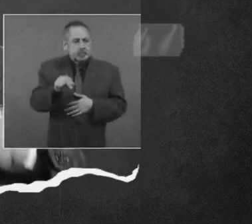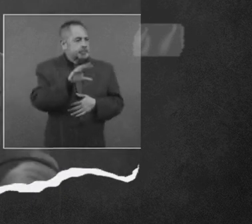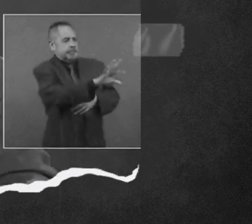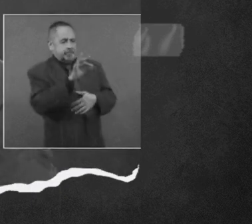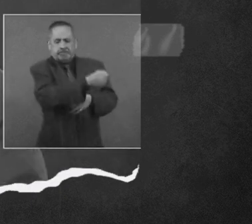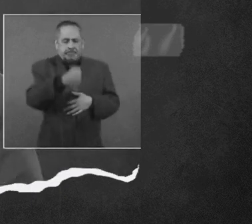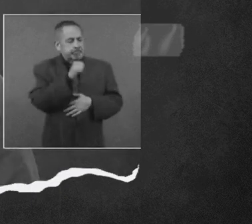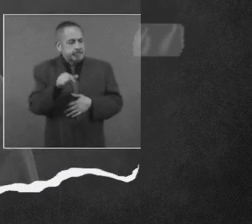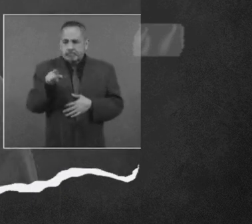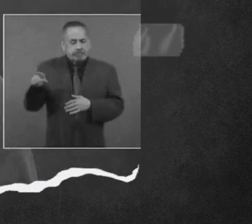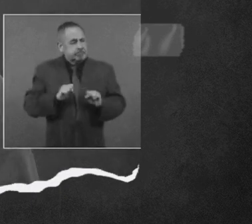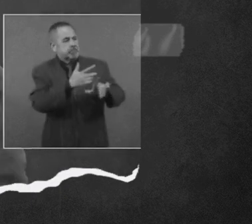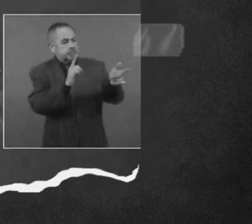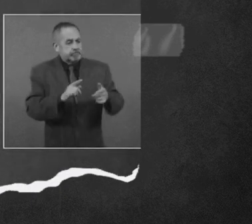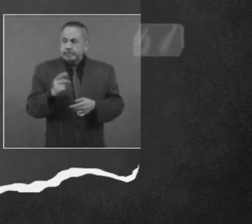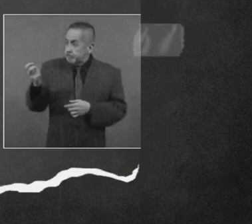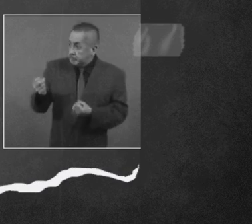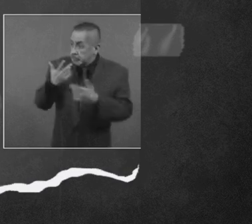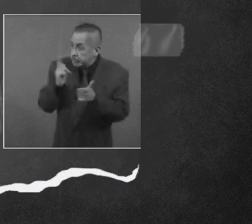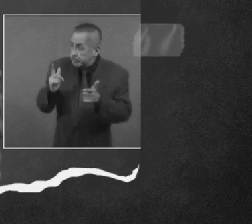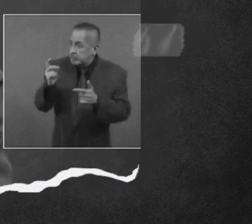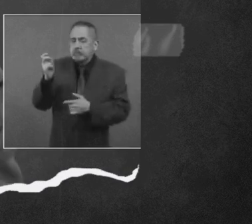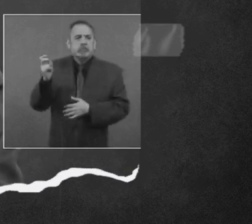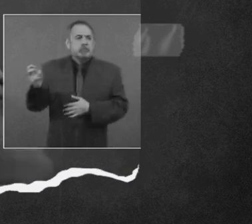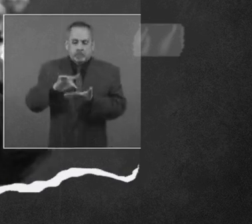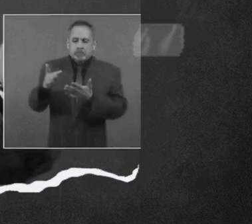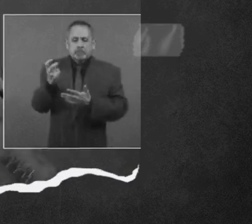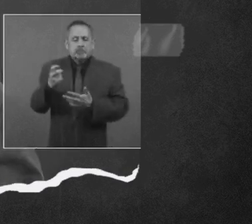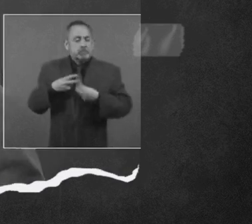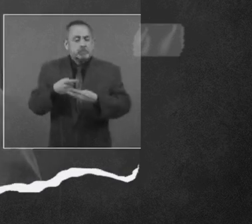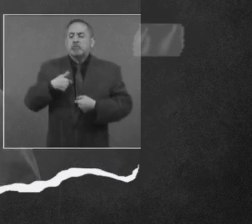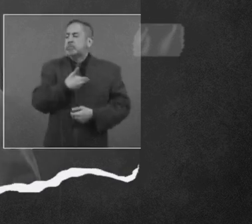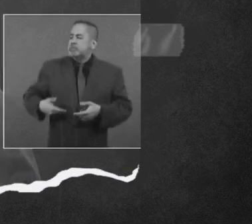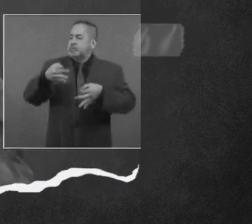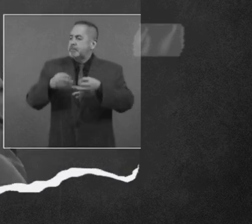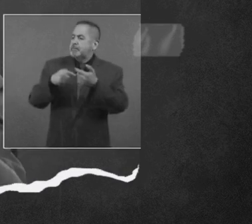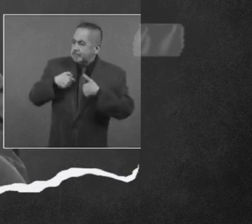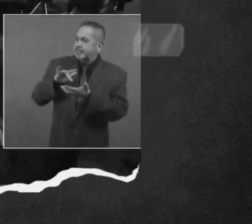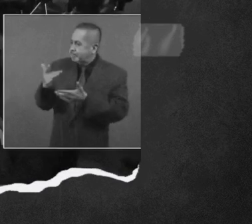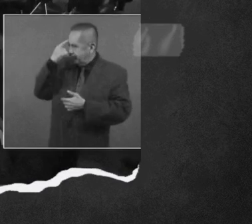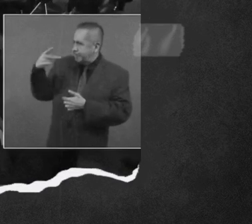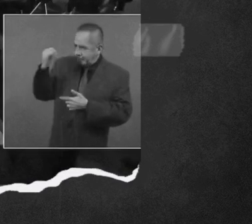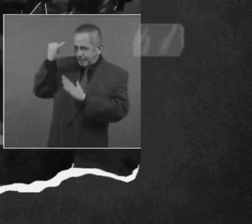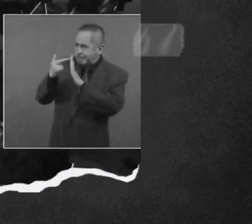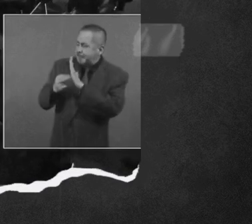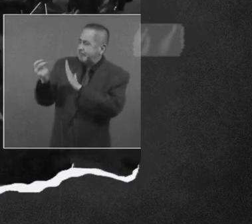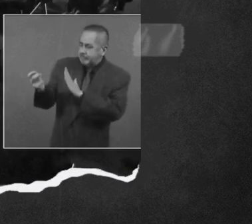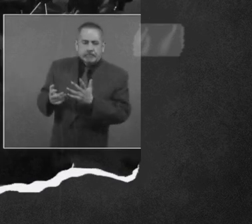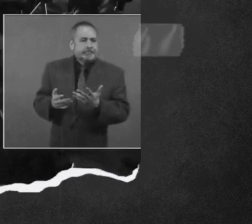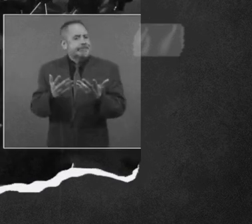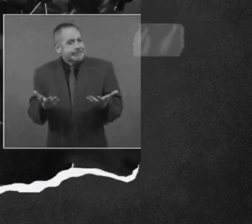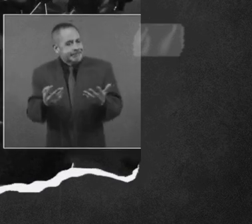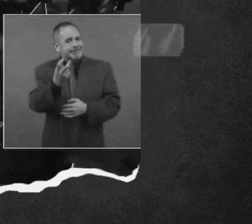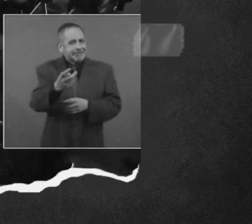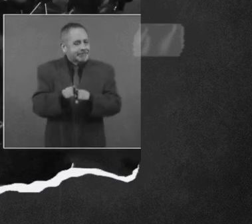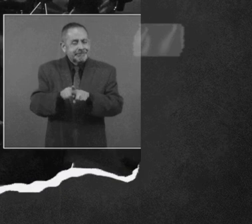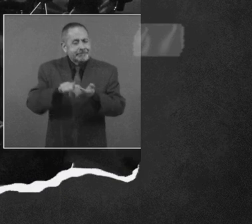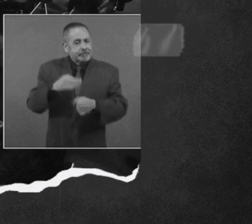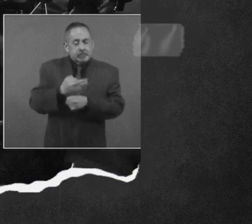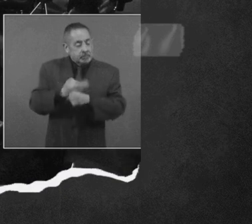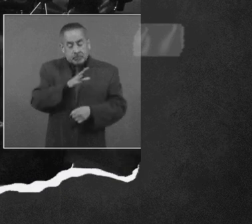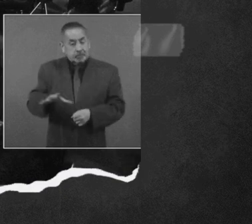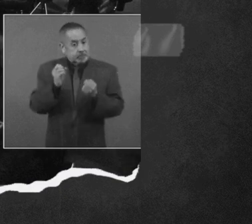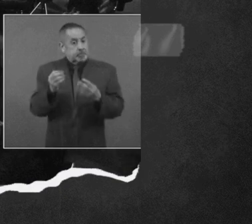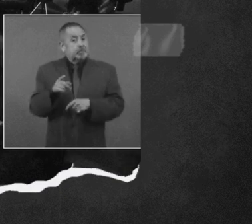Y por eso estoy aquí, porque él hizo campaña y lo eligieron. Entonces, estamos viviendo un momento estelar.